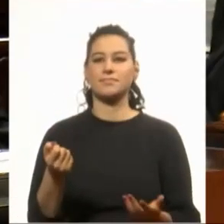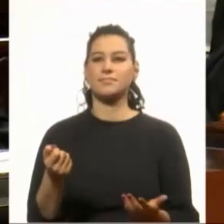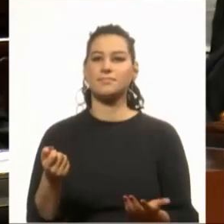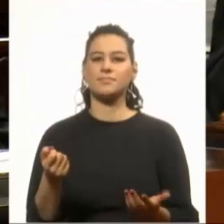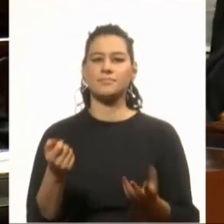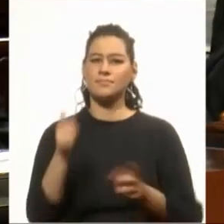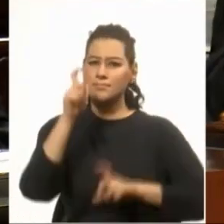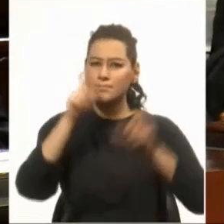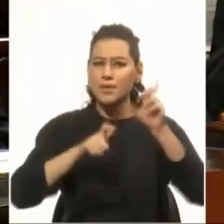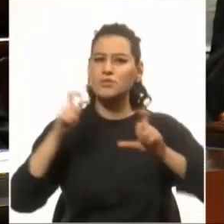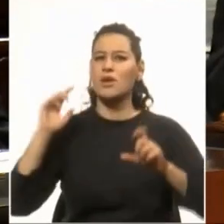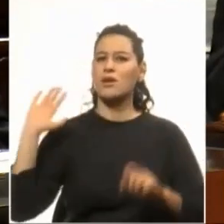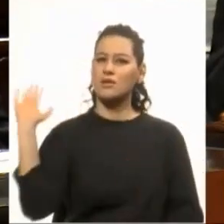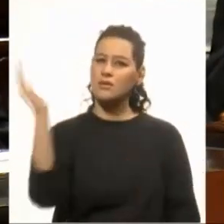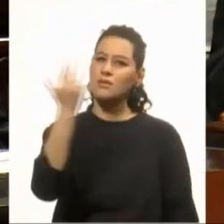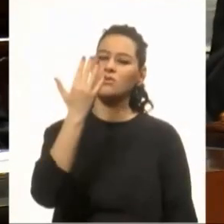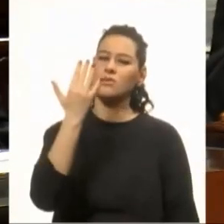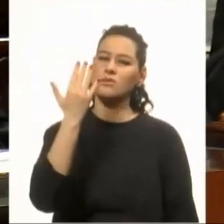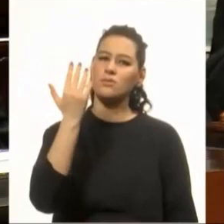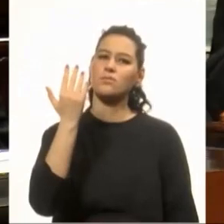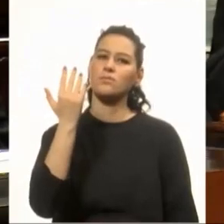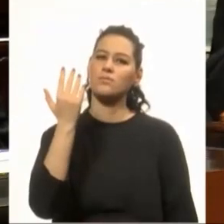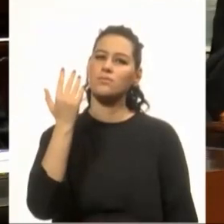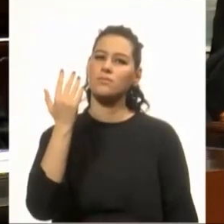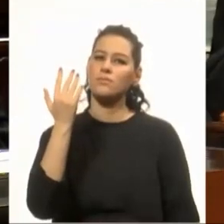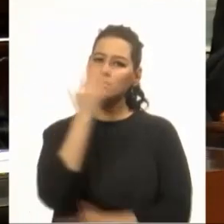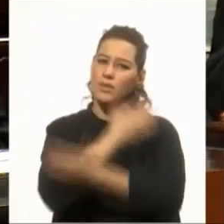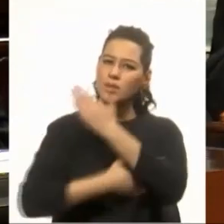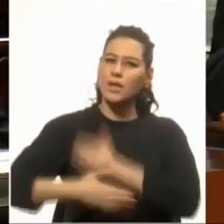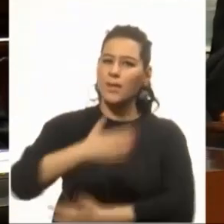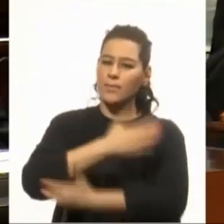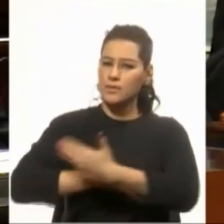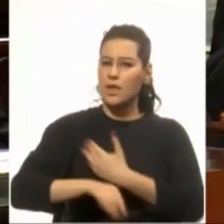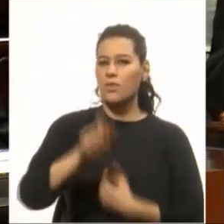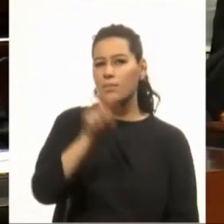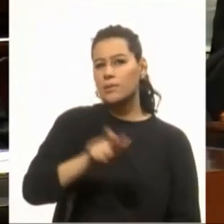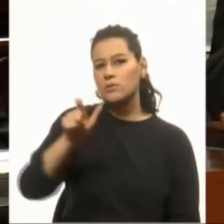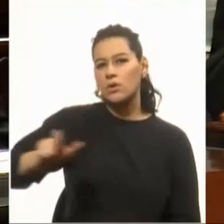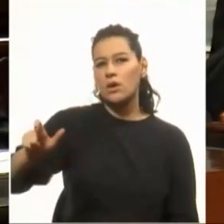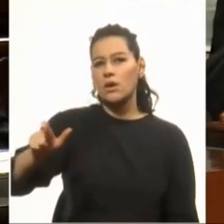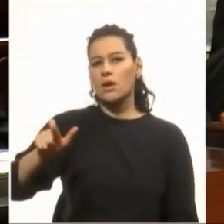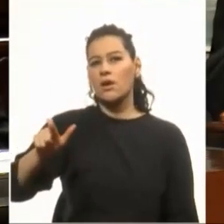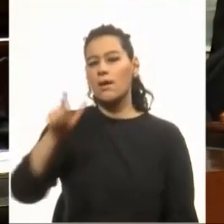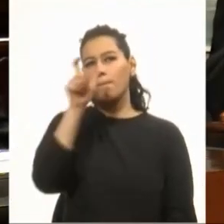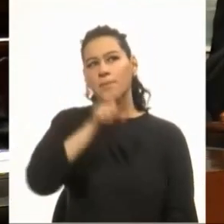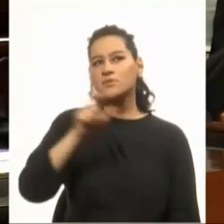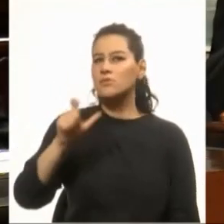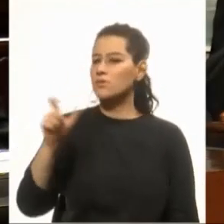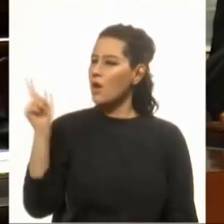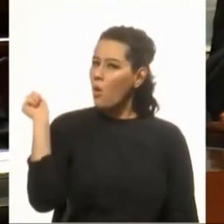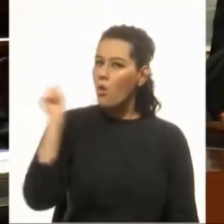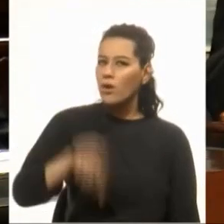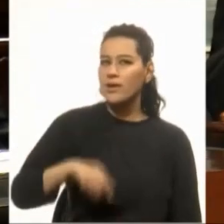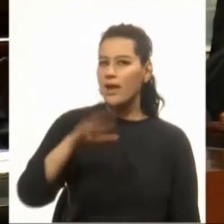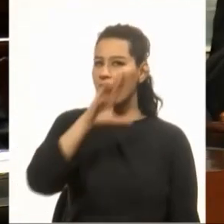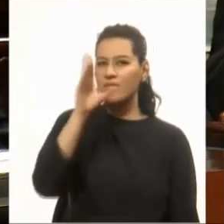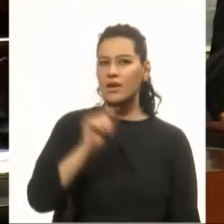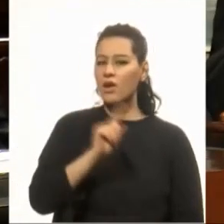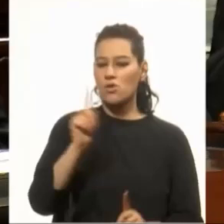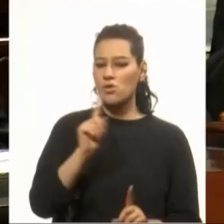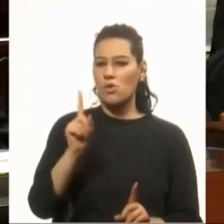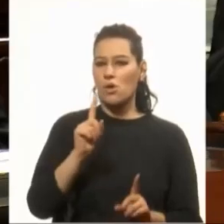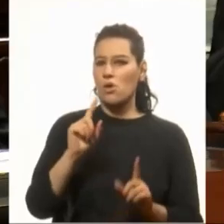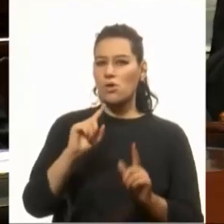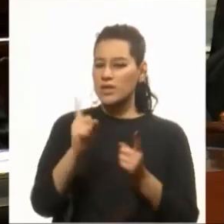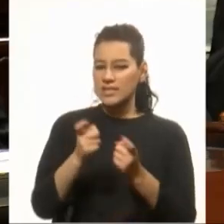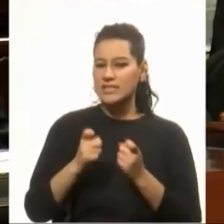La gente del interior, los discapacitados, la gente de origen africano, no se merece este